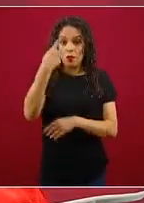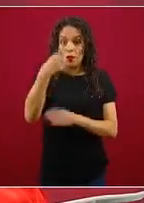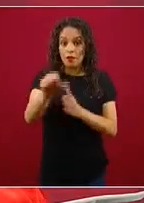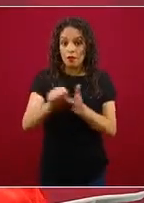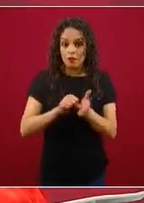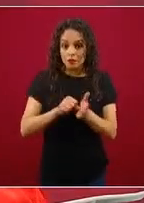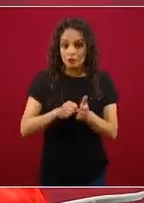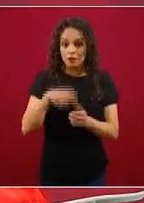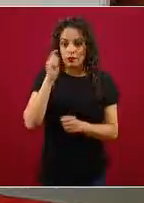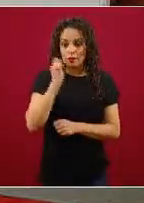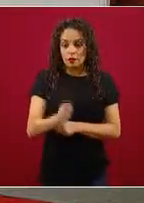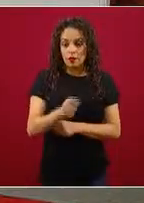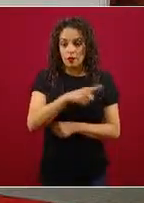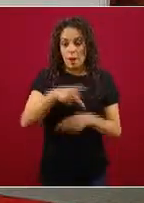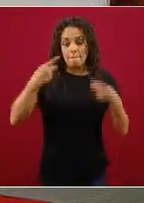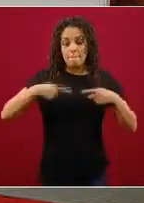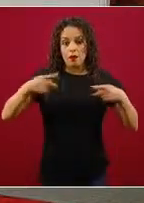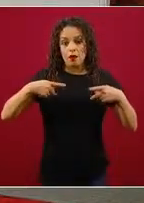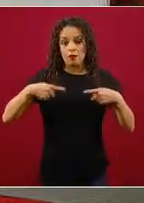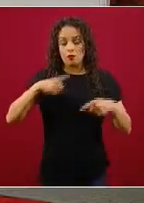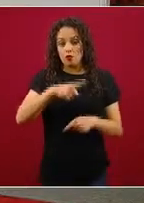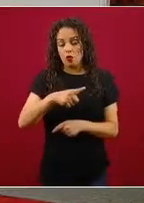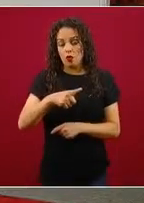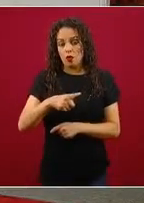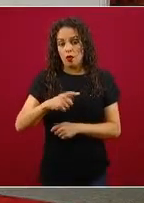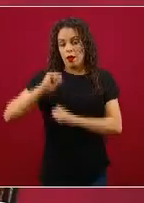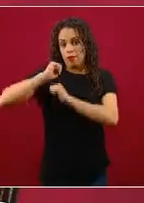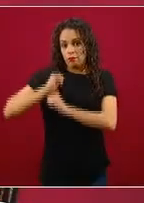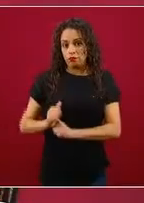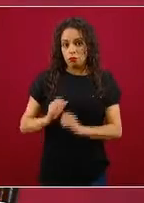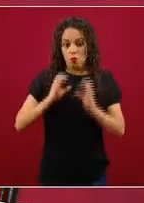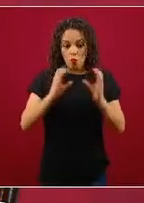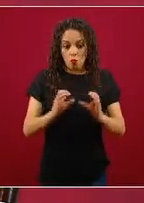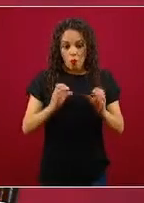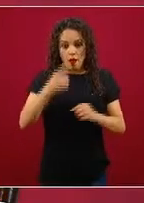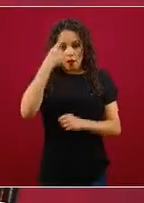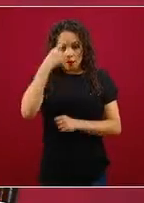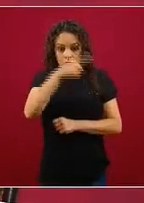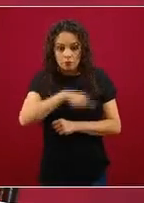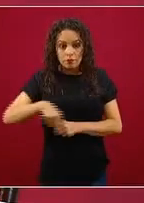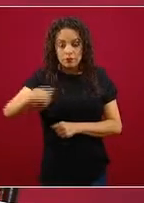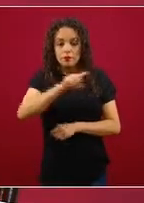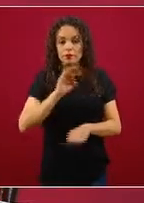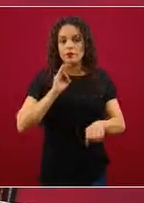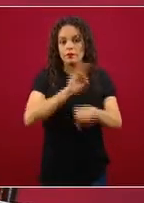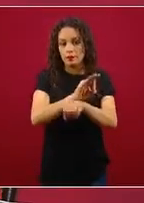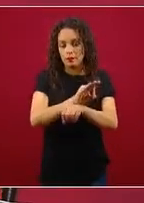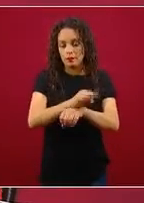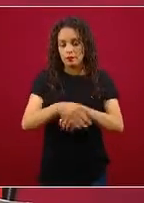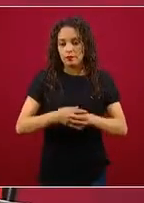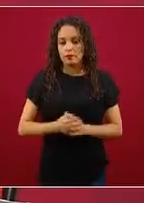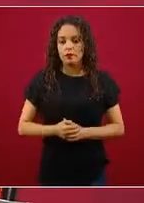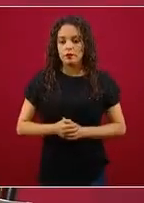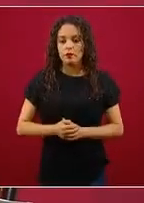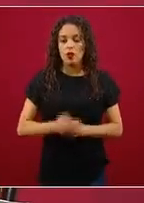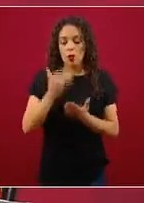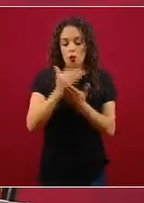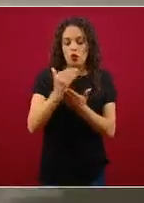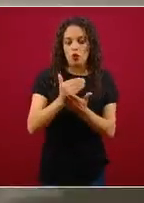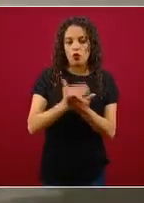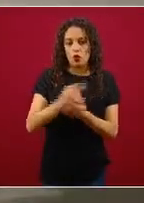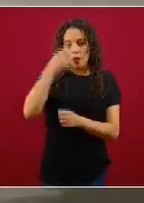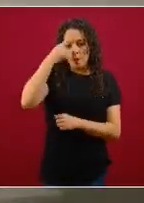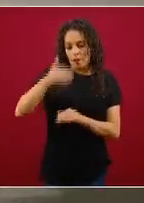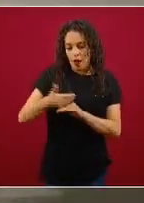de brigadas en territorio para proteger y proteger a los demás. Un protocolo de atención temprana, sobre todo